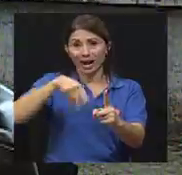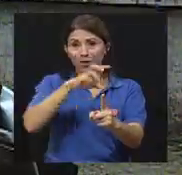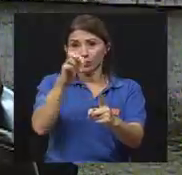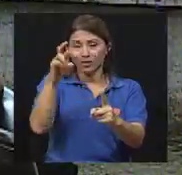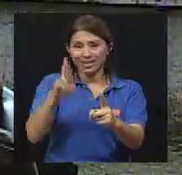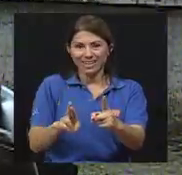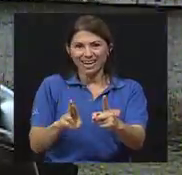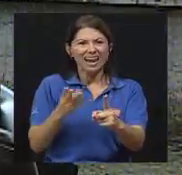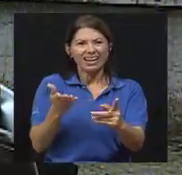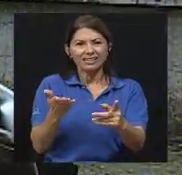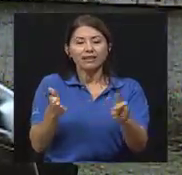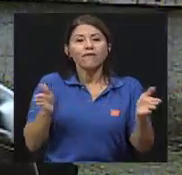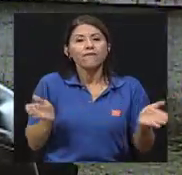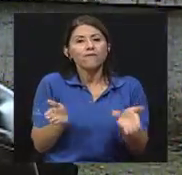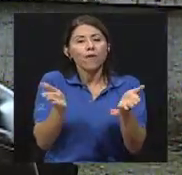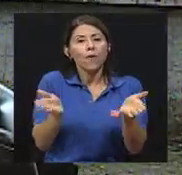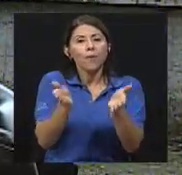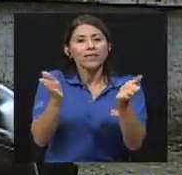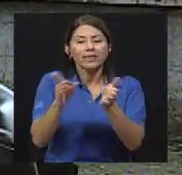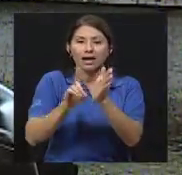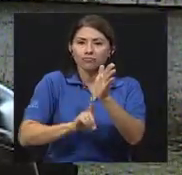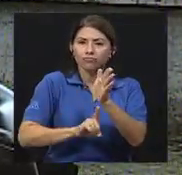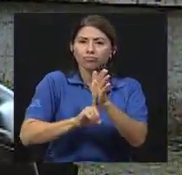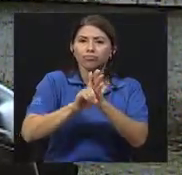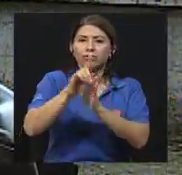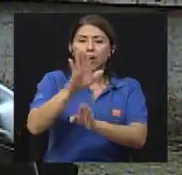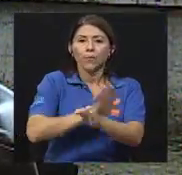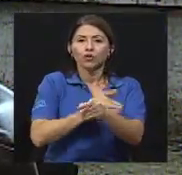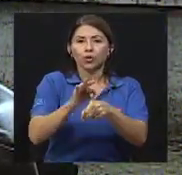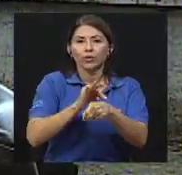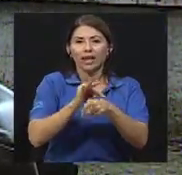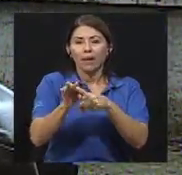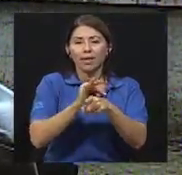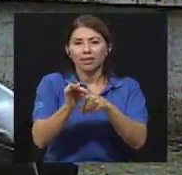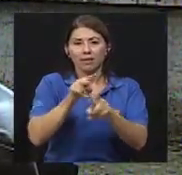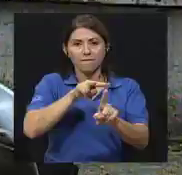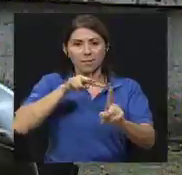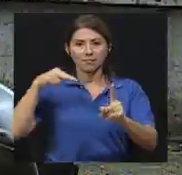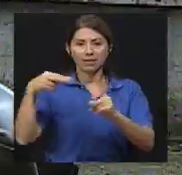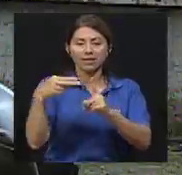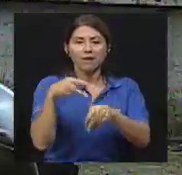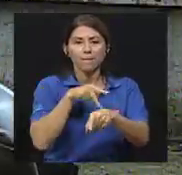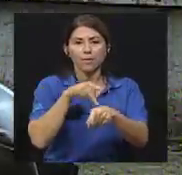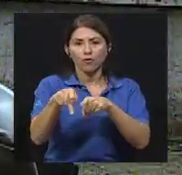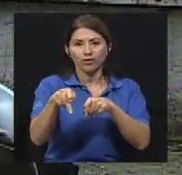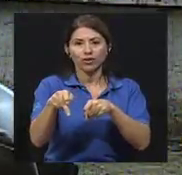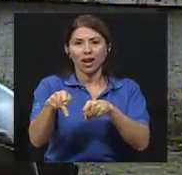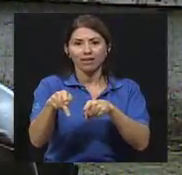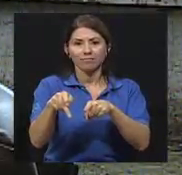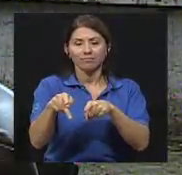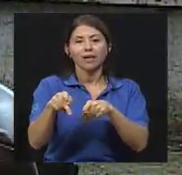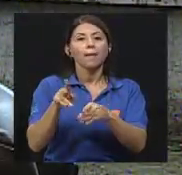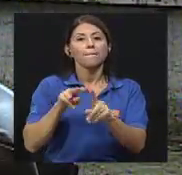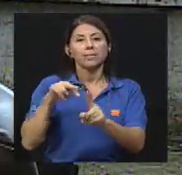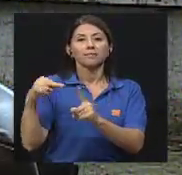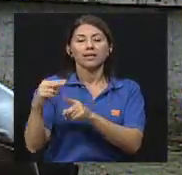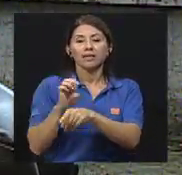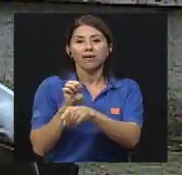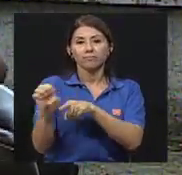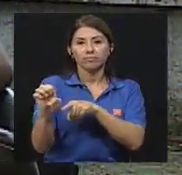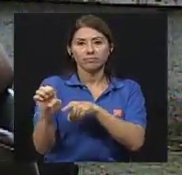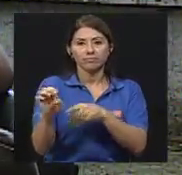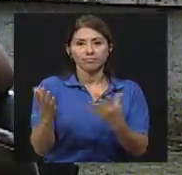Rica es fomentar lo que es el desarrollo de la musicoterapia desde una perspectiva profesional, por un lado, y ética por el otro,